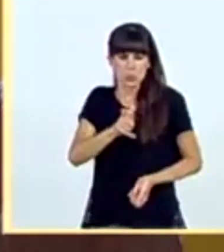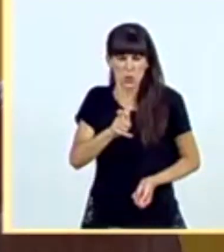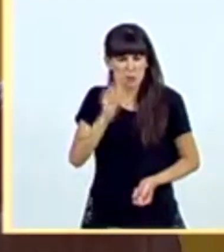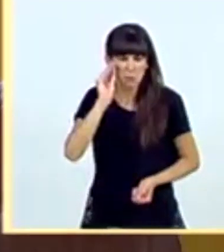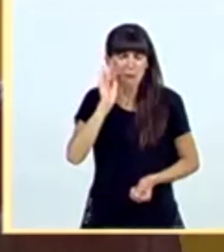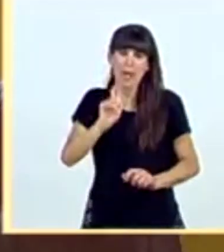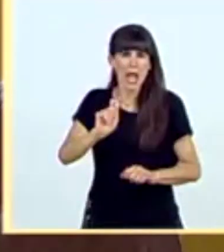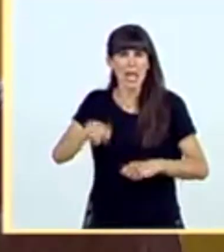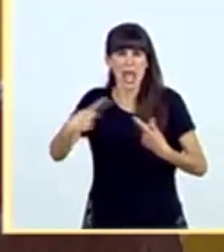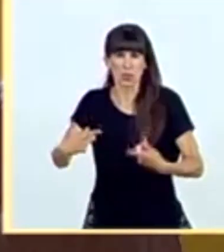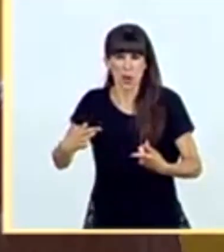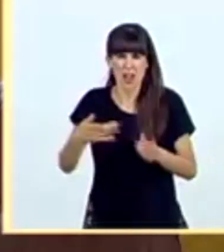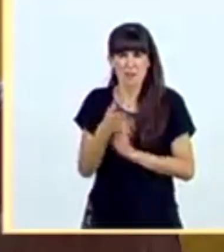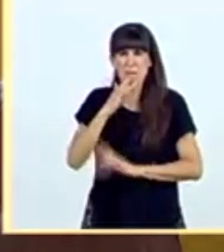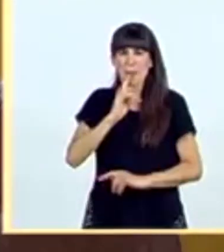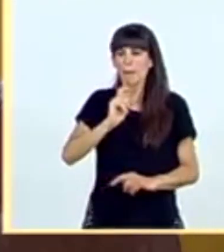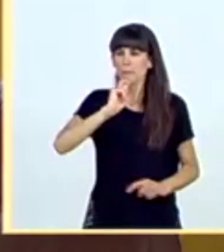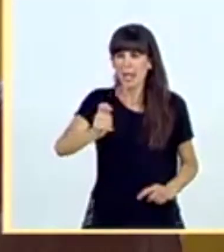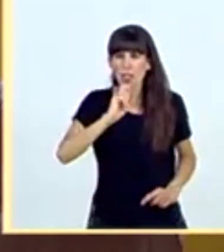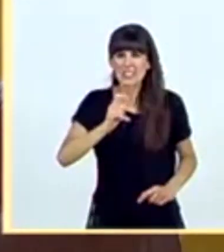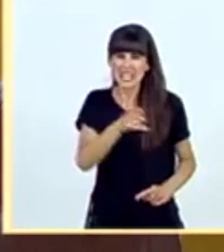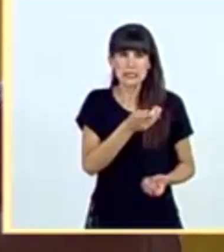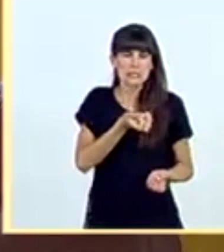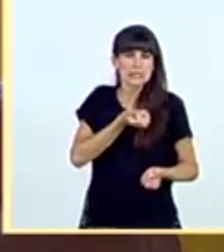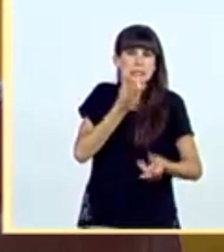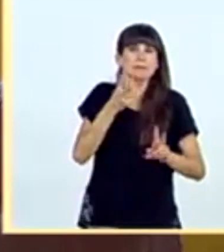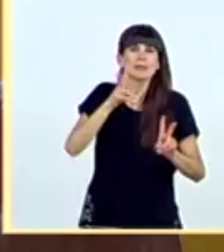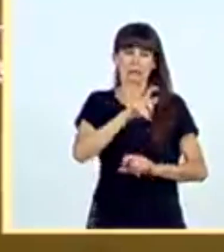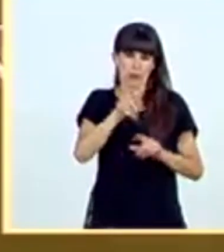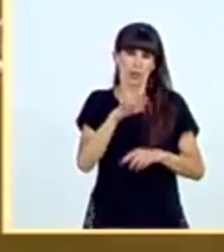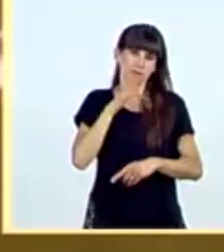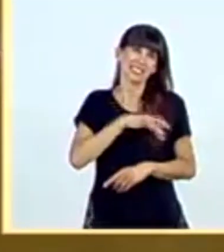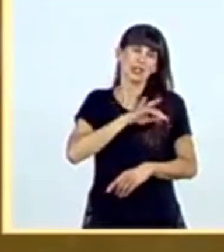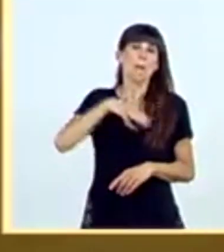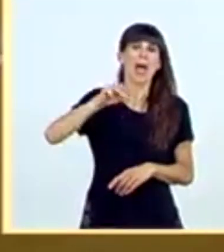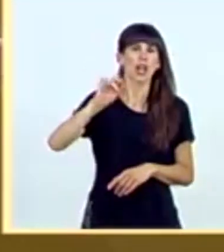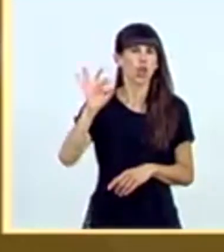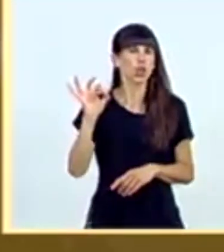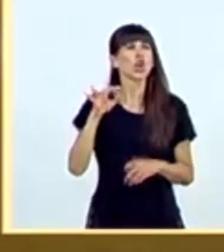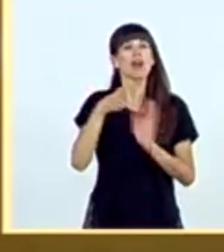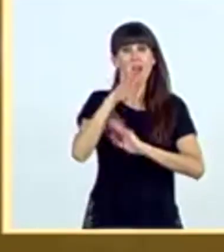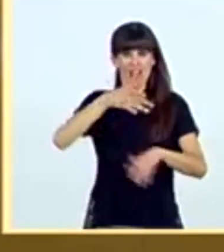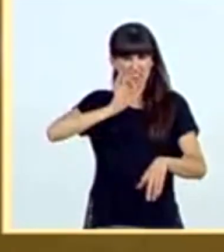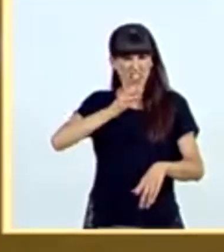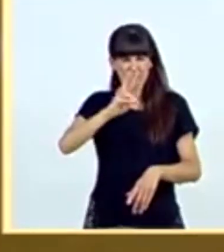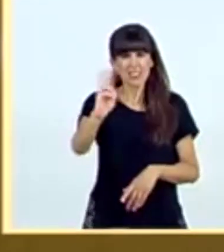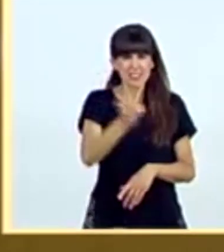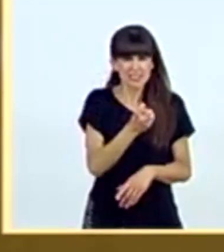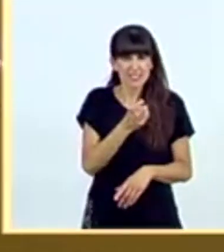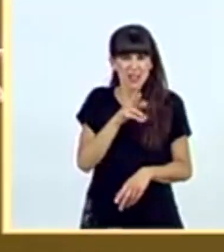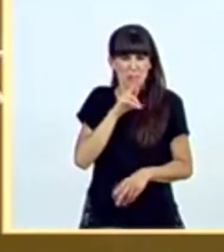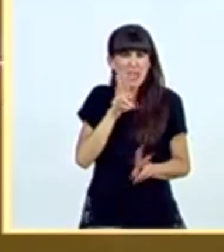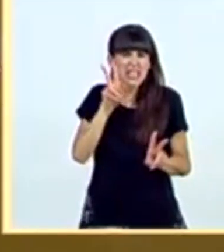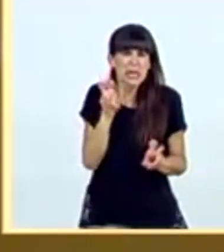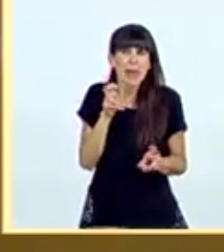para amedrentar a los periodistas que le sacan los trapos sucios por el caso de Dina Iglesias. ¿De verdad viene usted aquí a hablar de